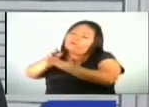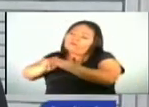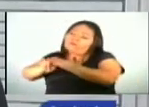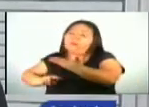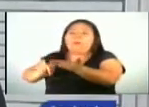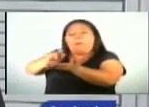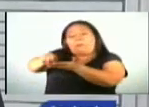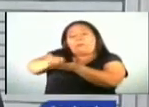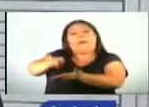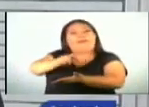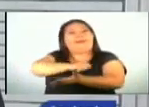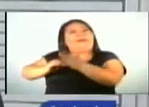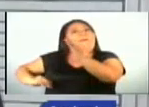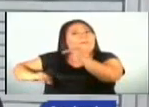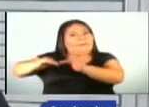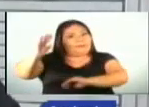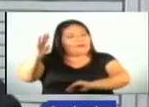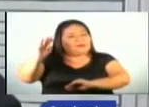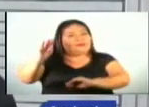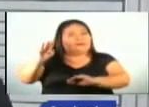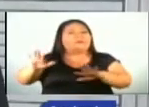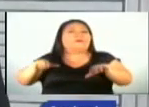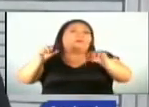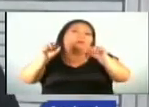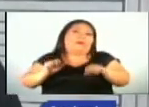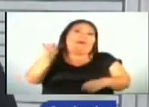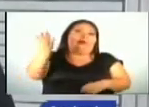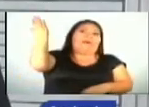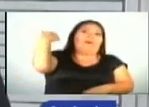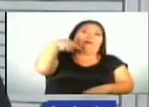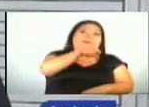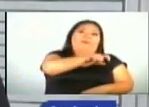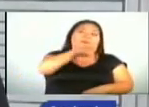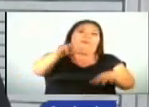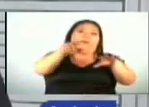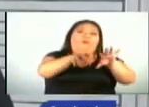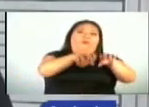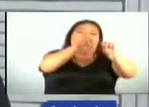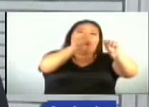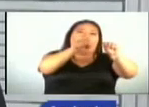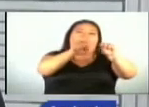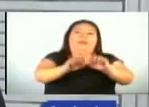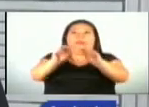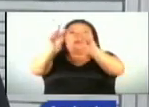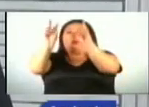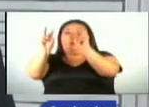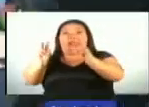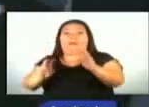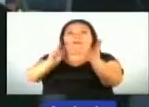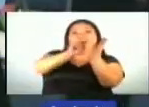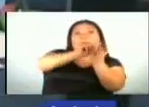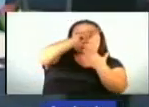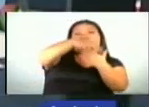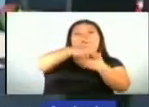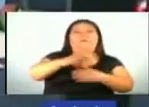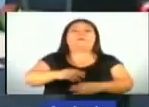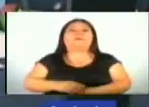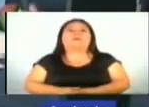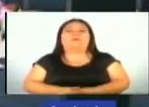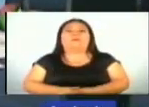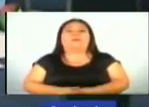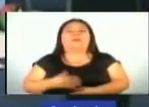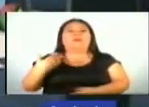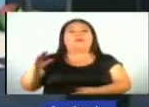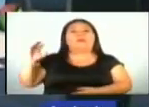hay varias actividades para recuperar el tema de contenidos programáticos. Y ante la alerta de la